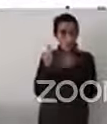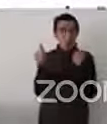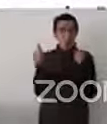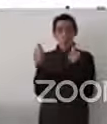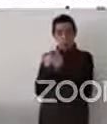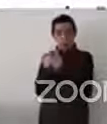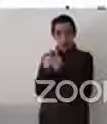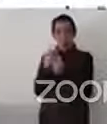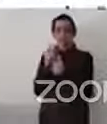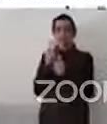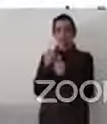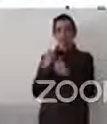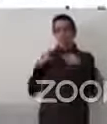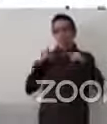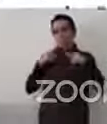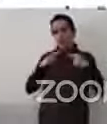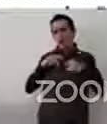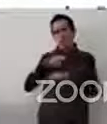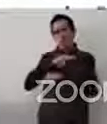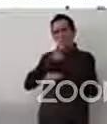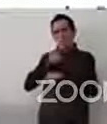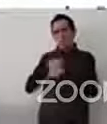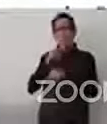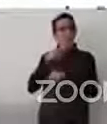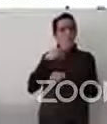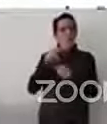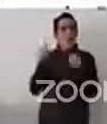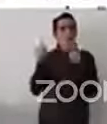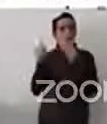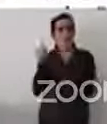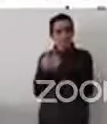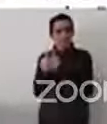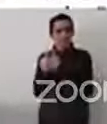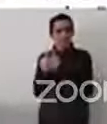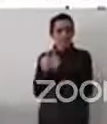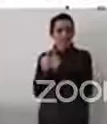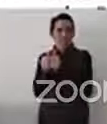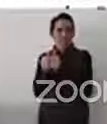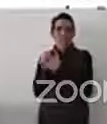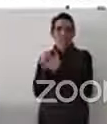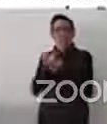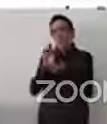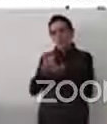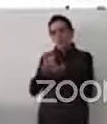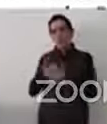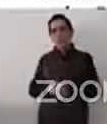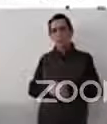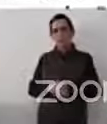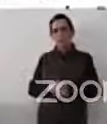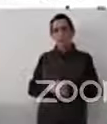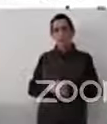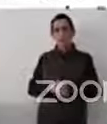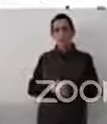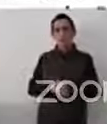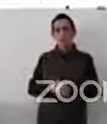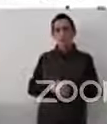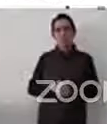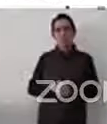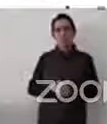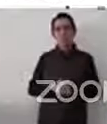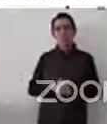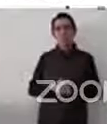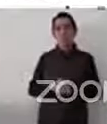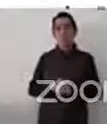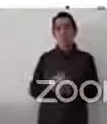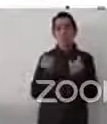Y es muy interesante cómo el lenguaje también en estos casos es supremamente importante. Y, obviamente, también hay un programa